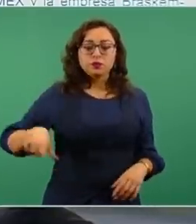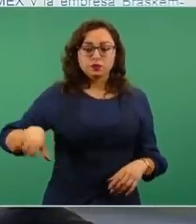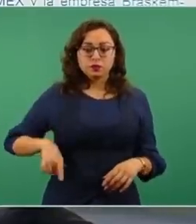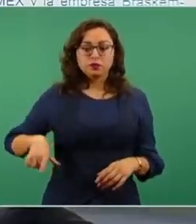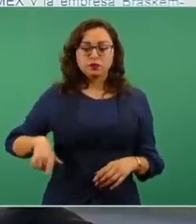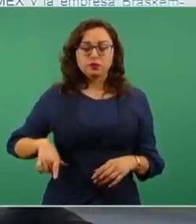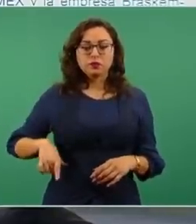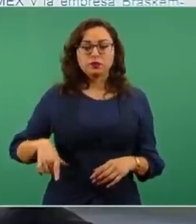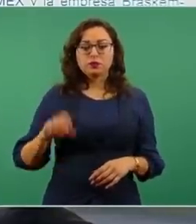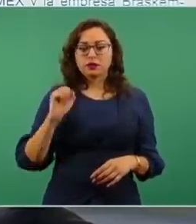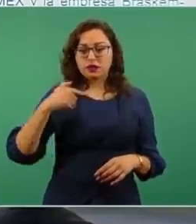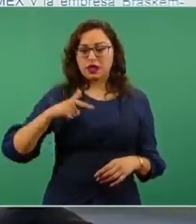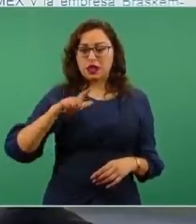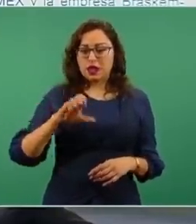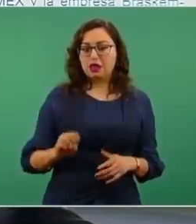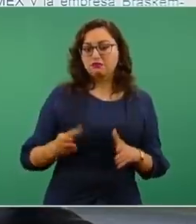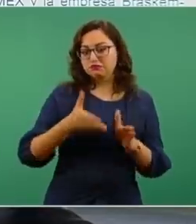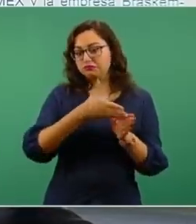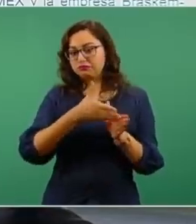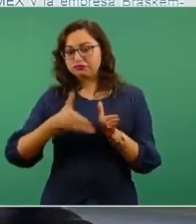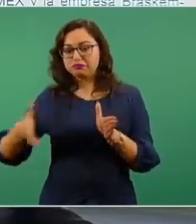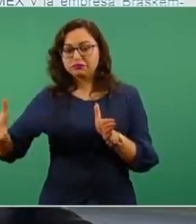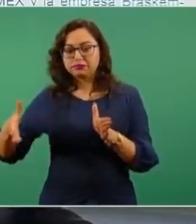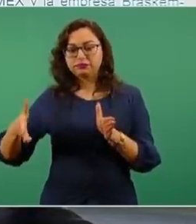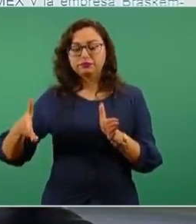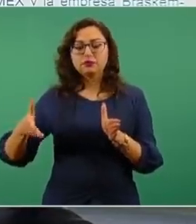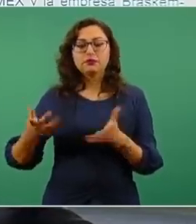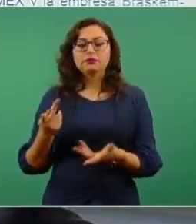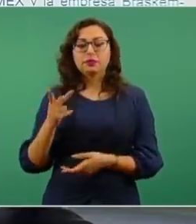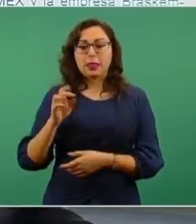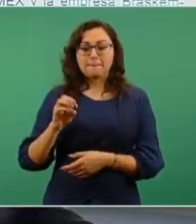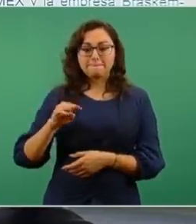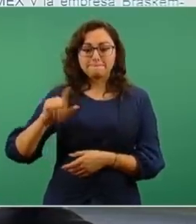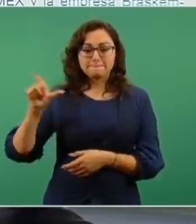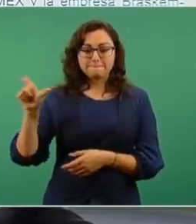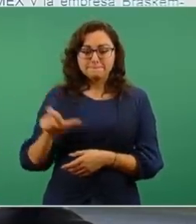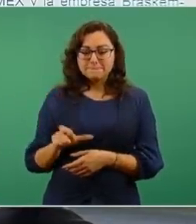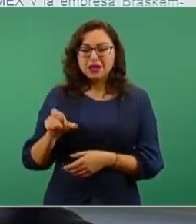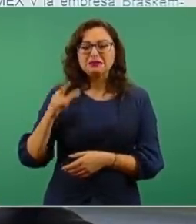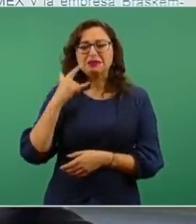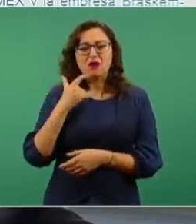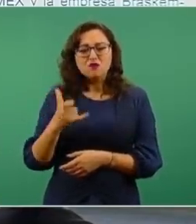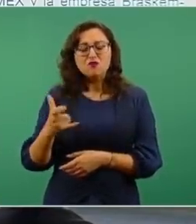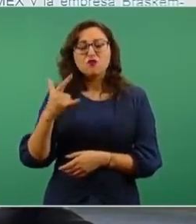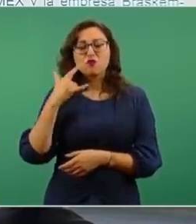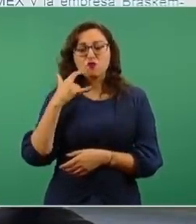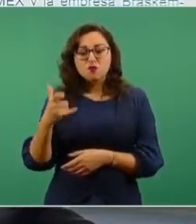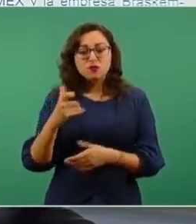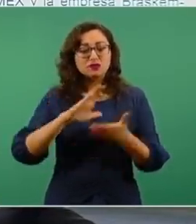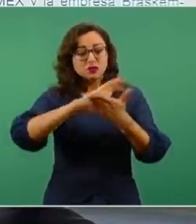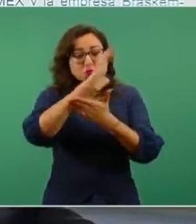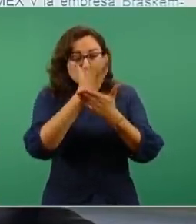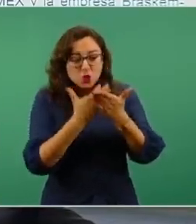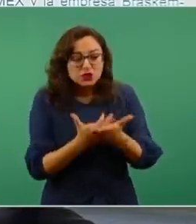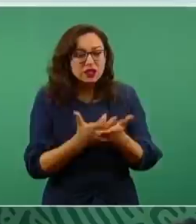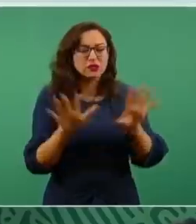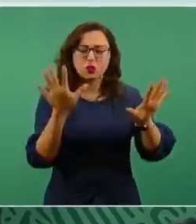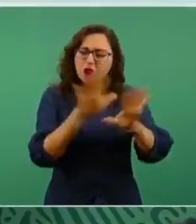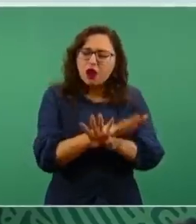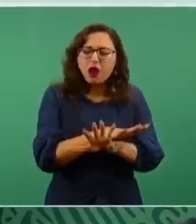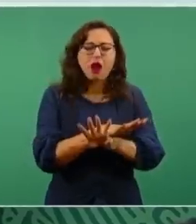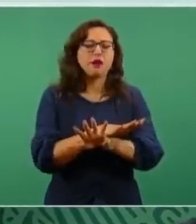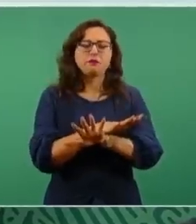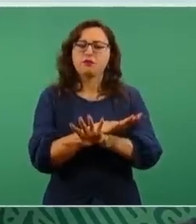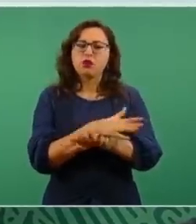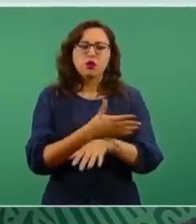presidente de la República, Pemex intentó sin éxito modificar este contrato de suministro